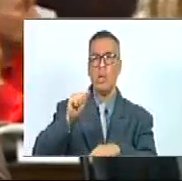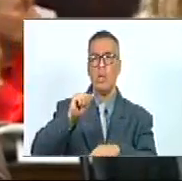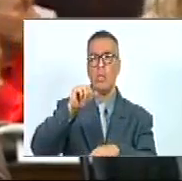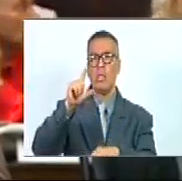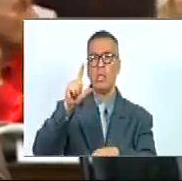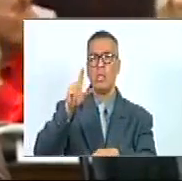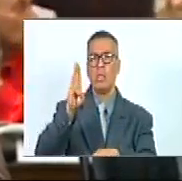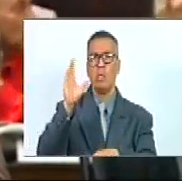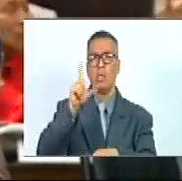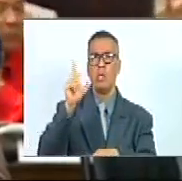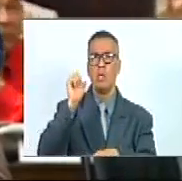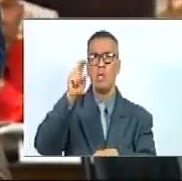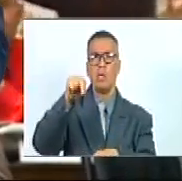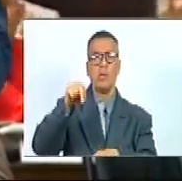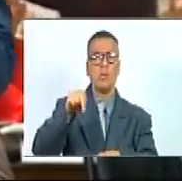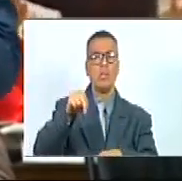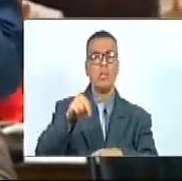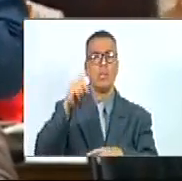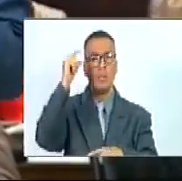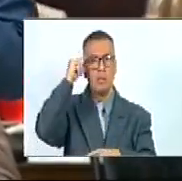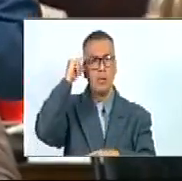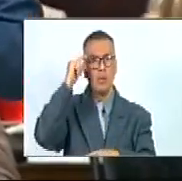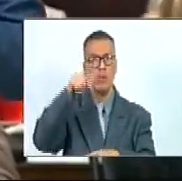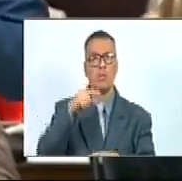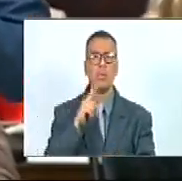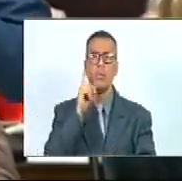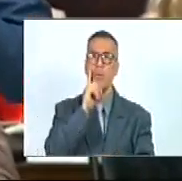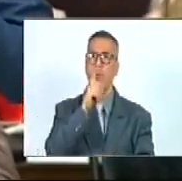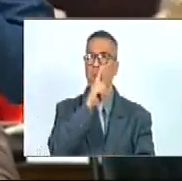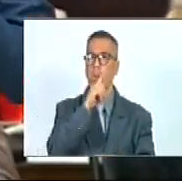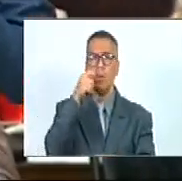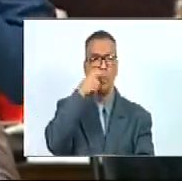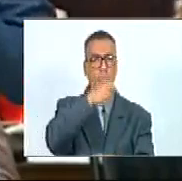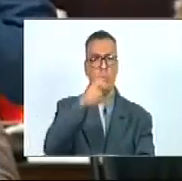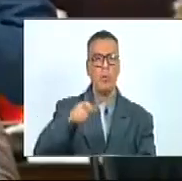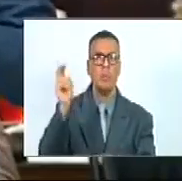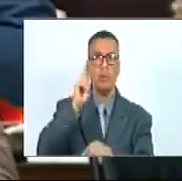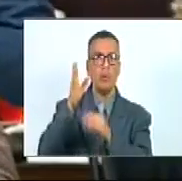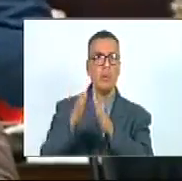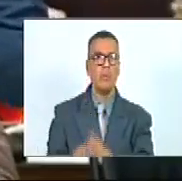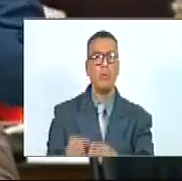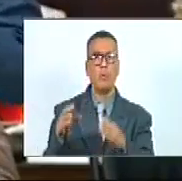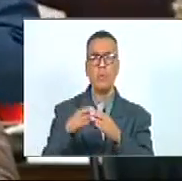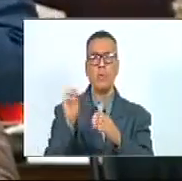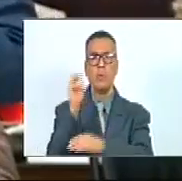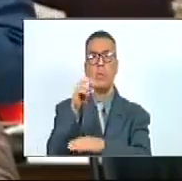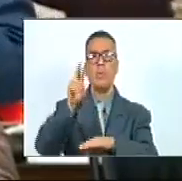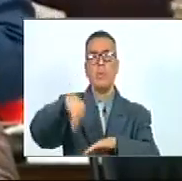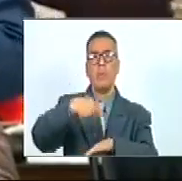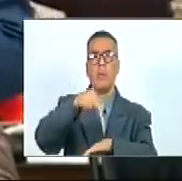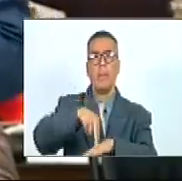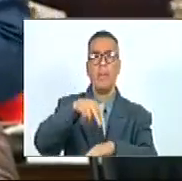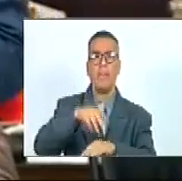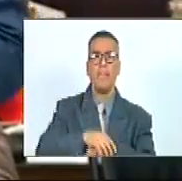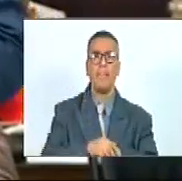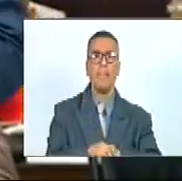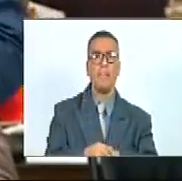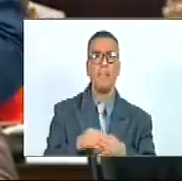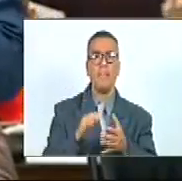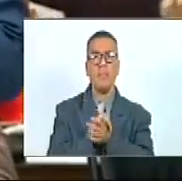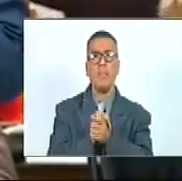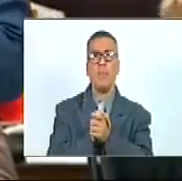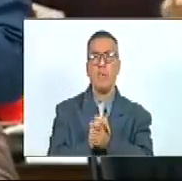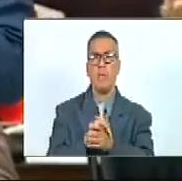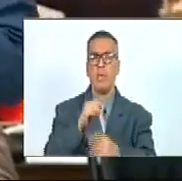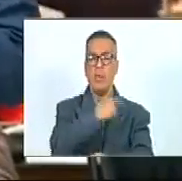por tan magna fecha en nombre del pueblo venezolano del parlamento venezolano y del compañero